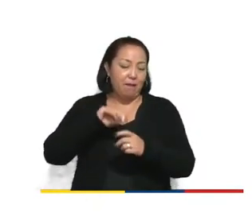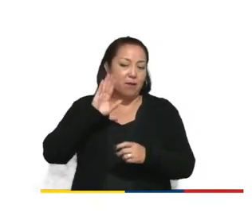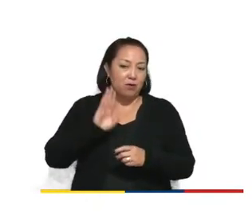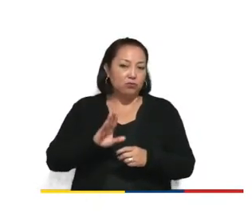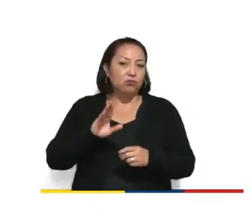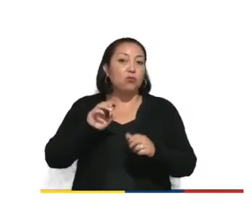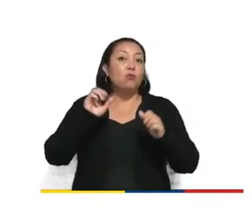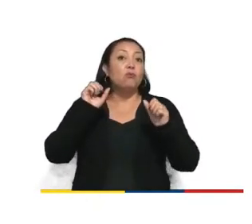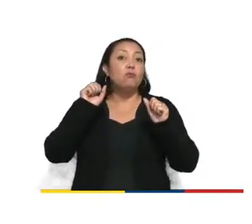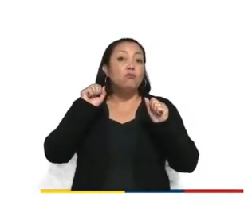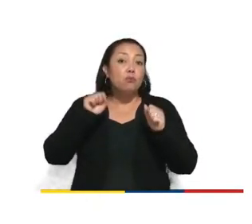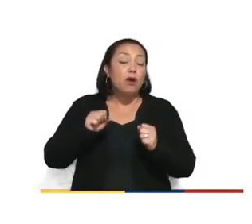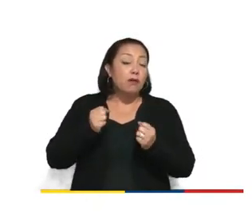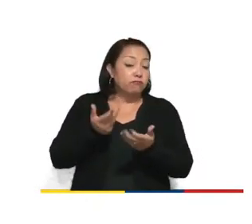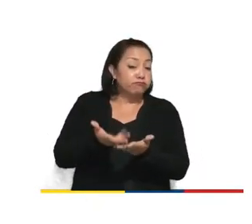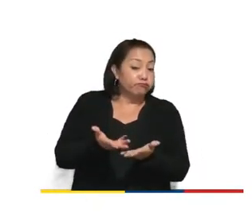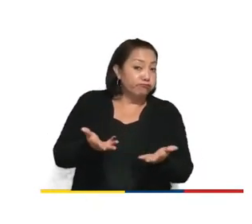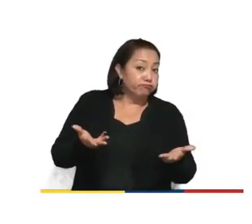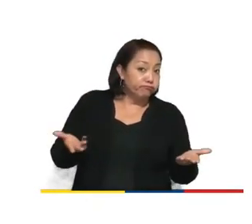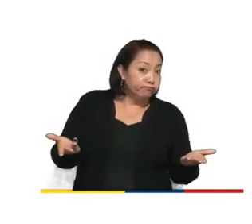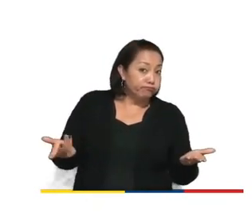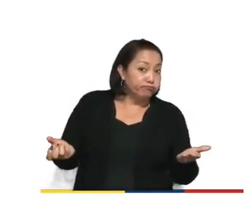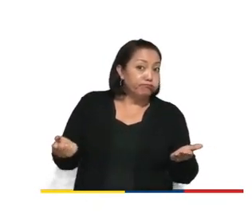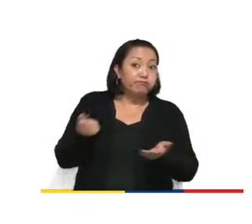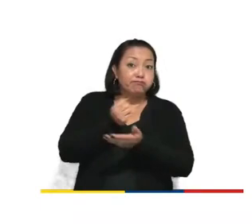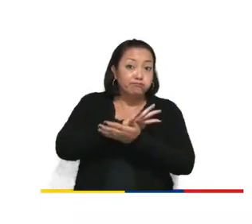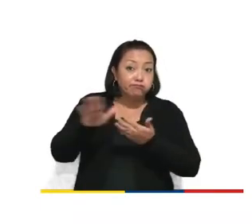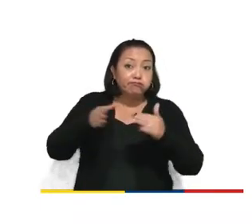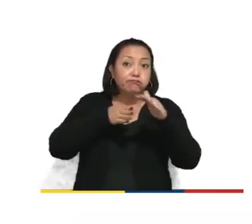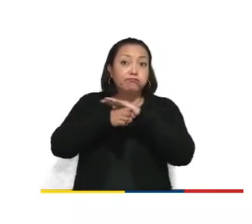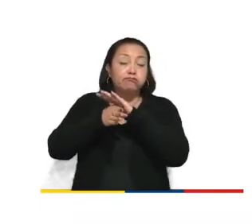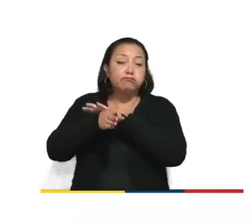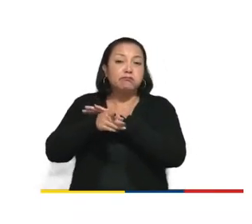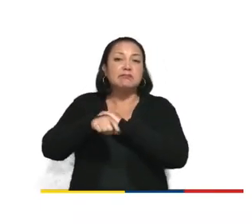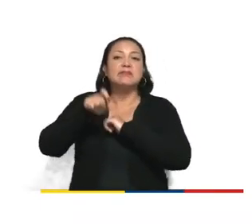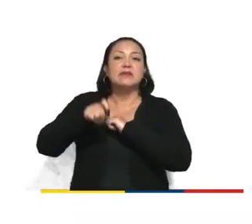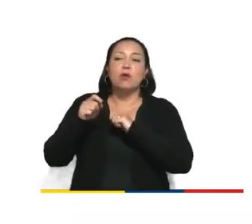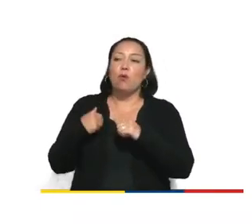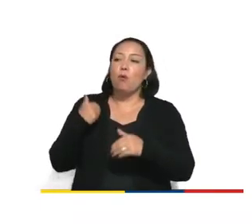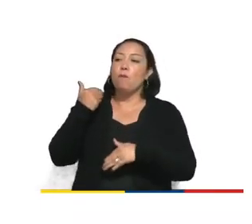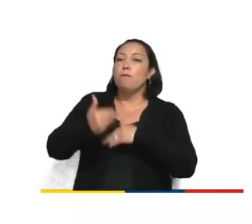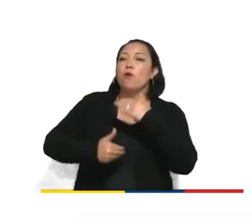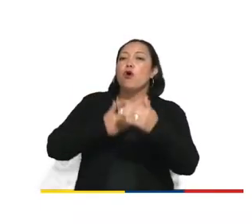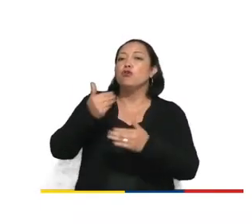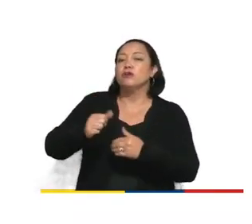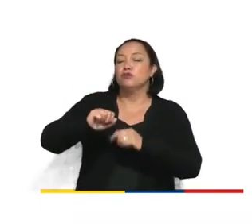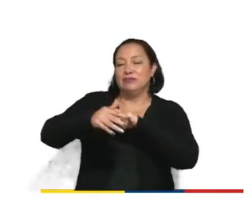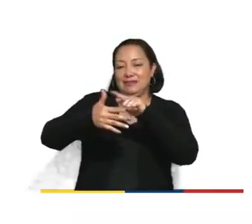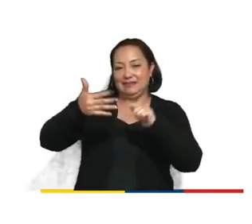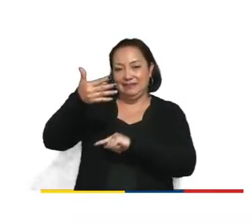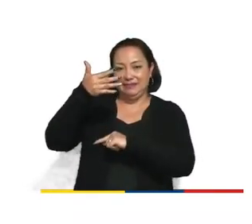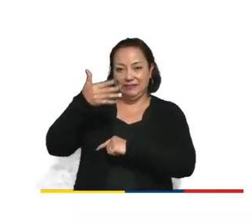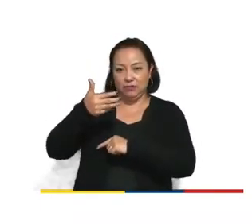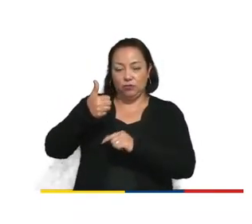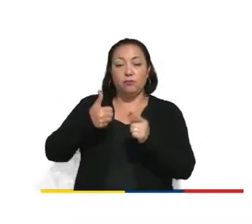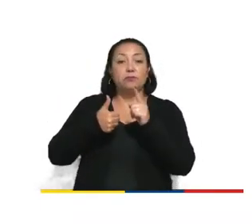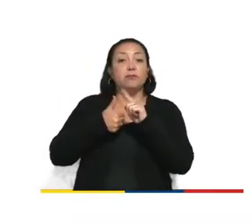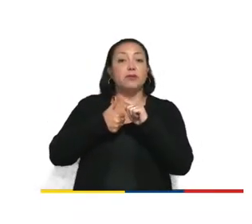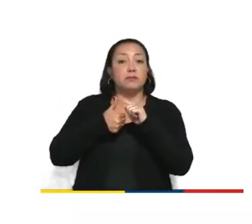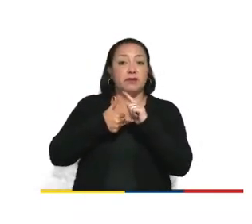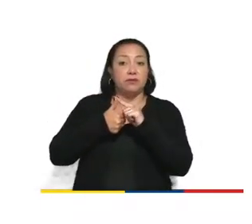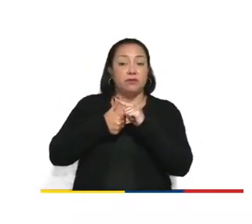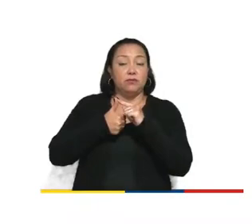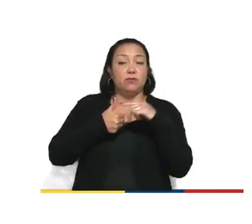a ofrecer este Zero Rating, necesita pasar por un proceso de cinco pasos. Primero, tenemos que